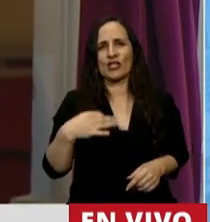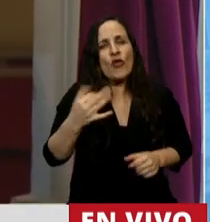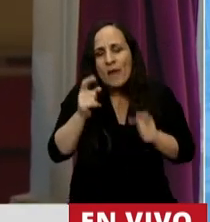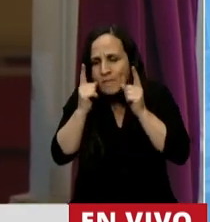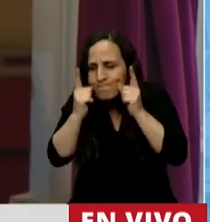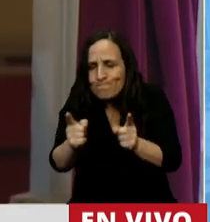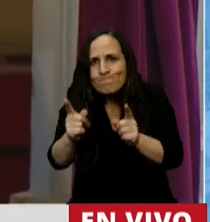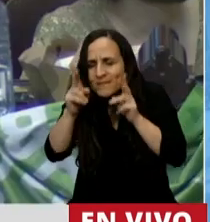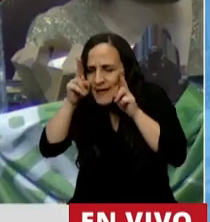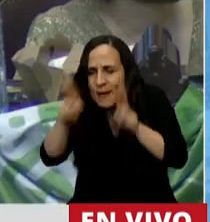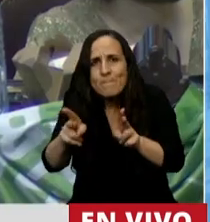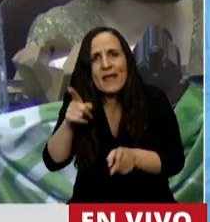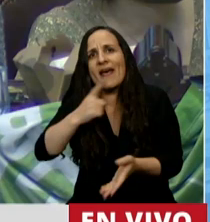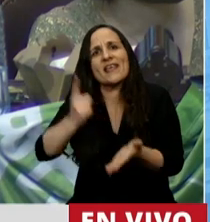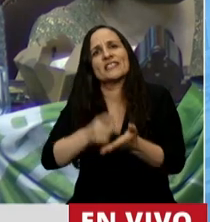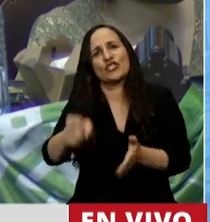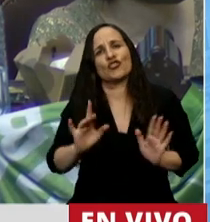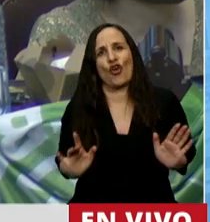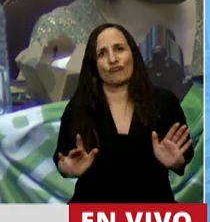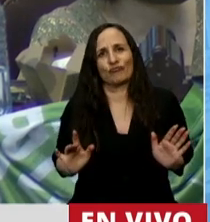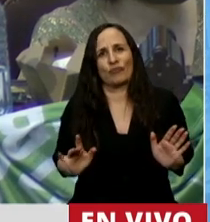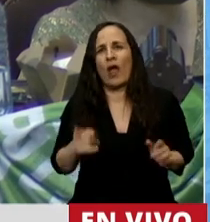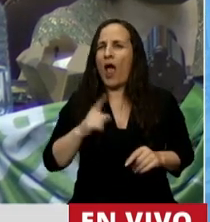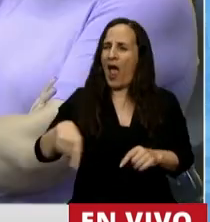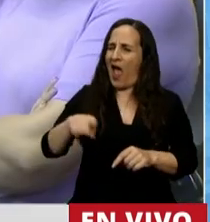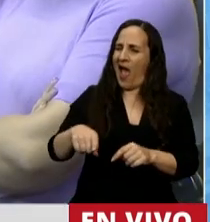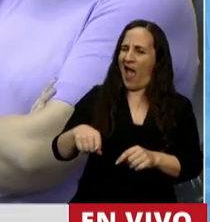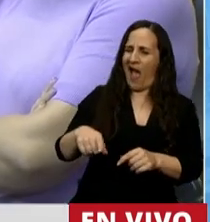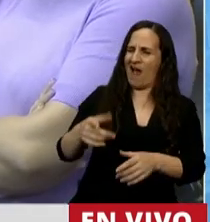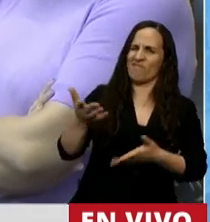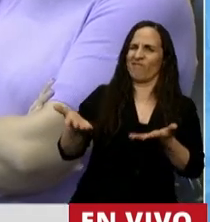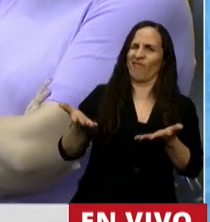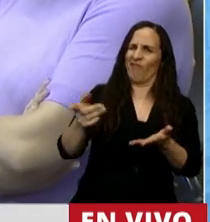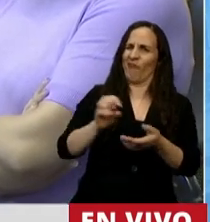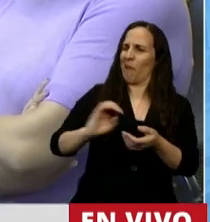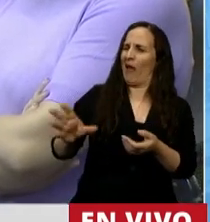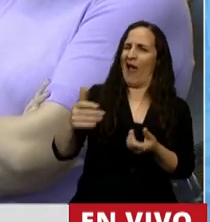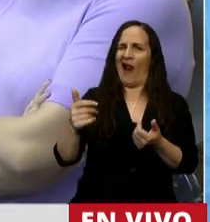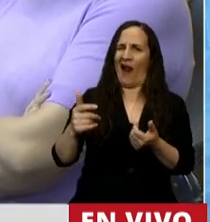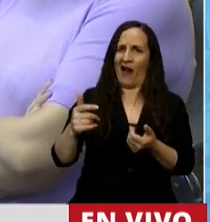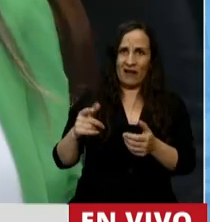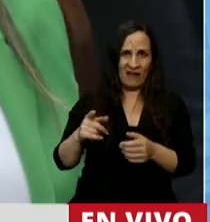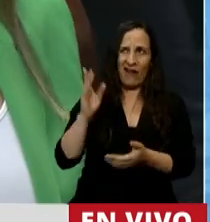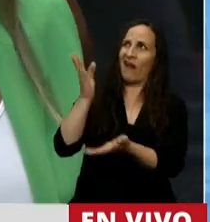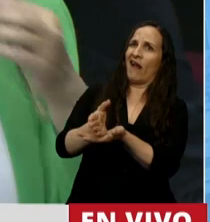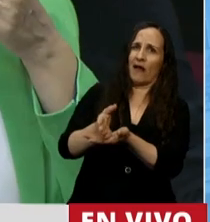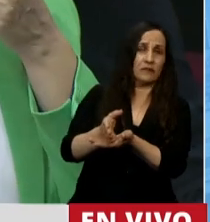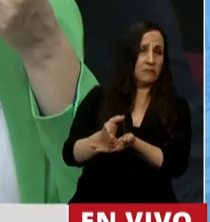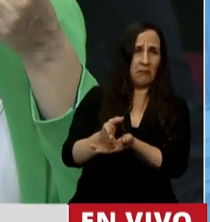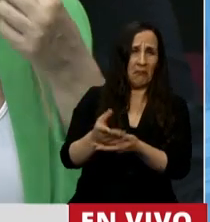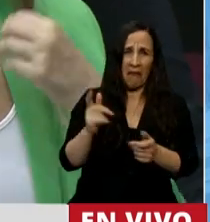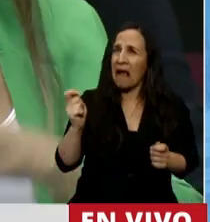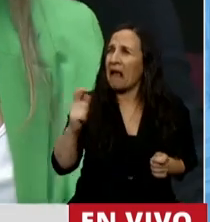ellas, de respetar su decisión y no de condenarla ni de juzgarla, porque quién puede tener la vara